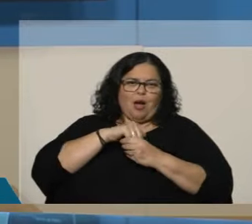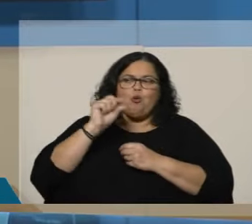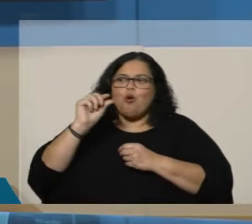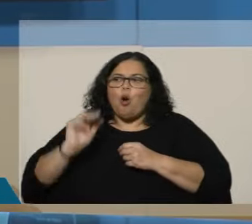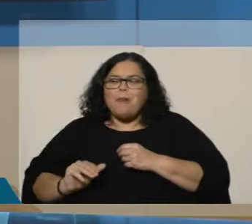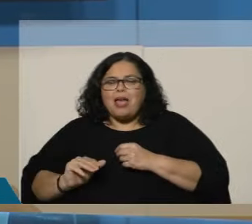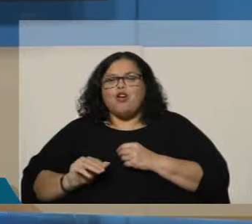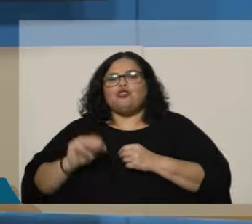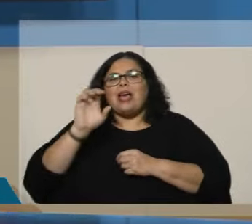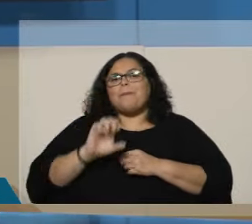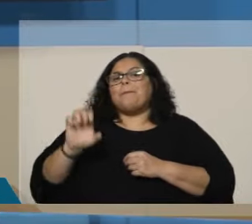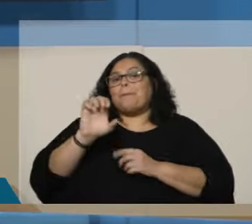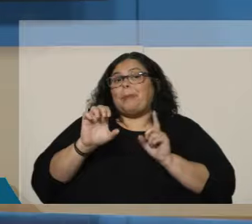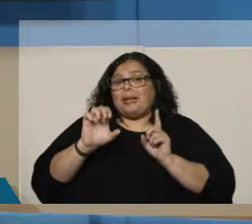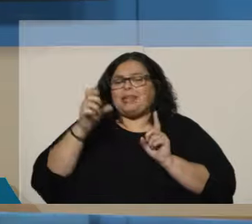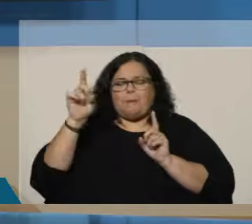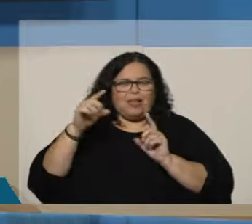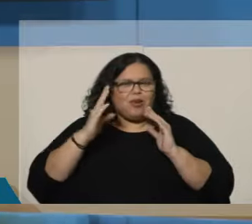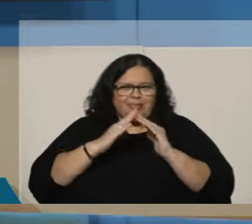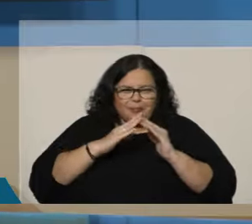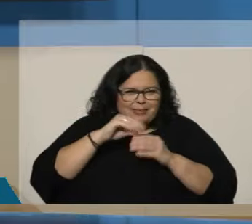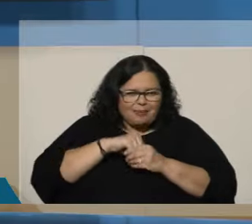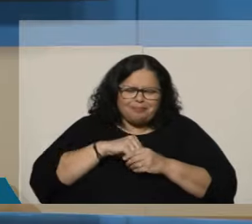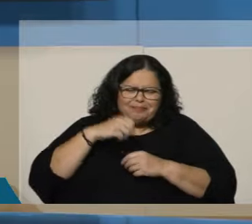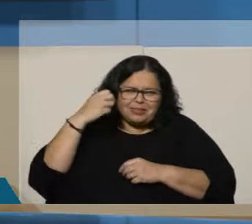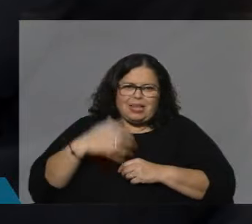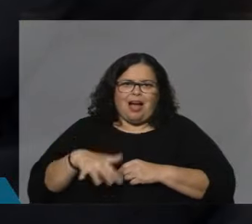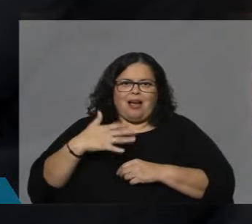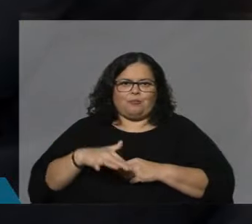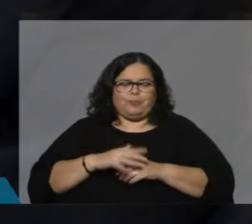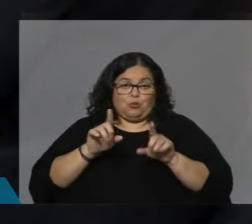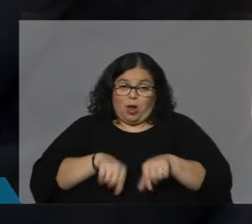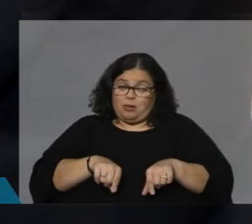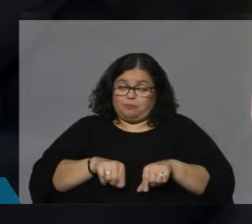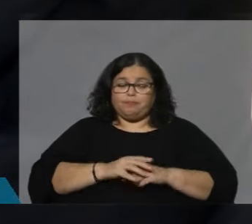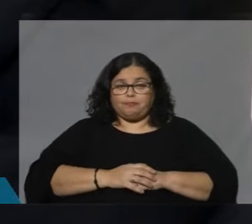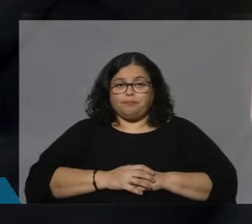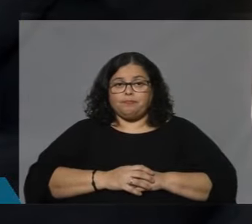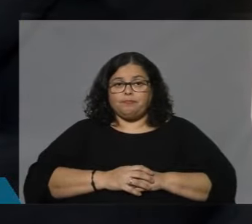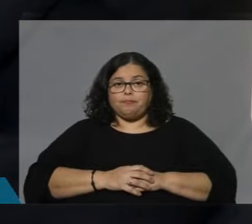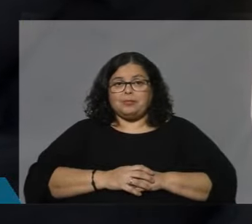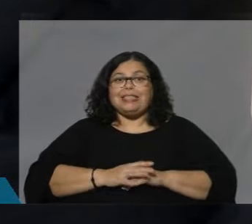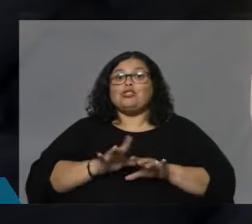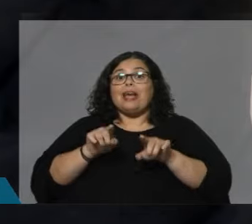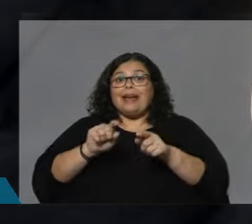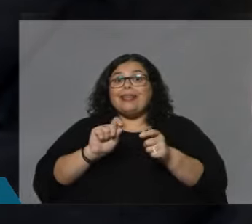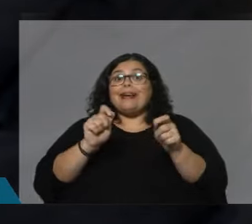de empresas, pero en lo residencial somos altos. Es decir, que el cambio estructural de la matriz energética no se ha